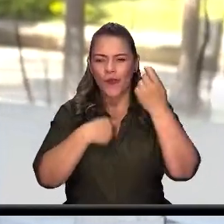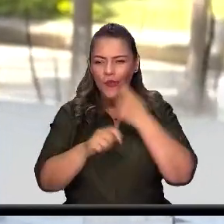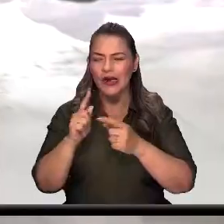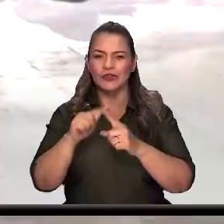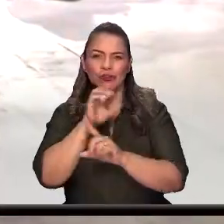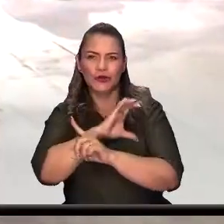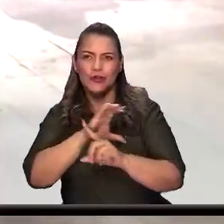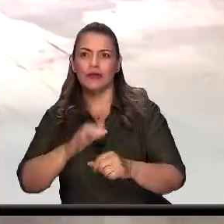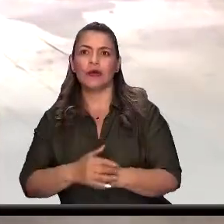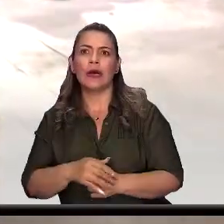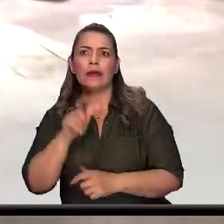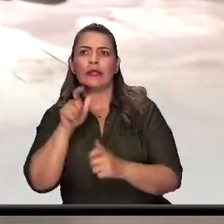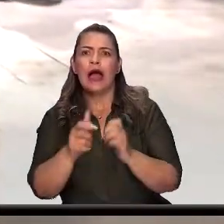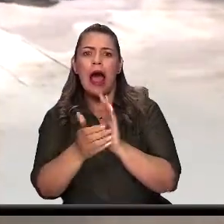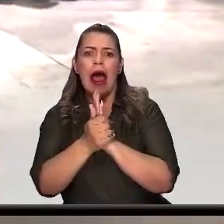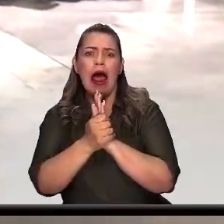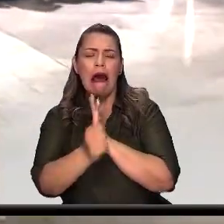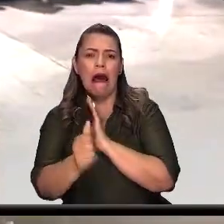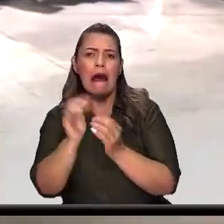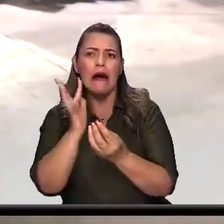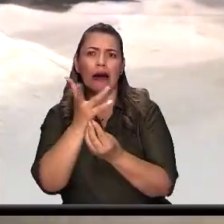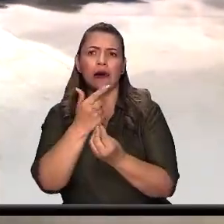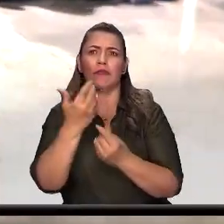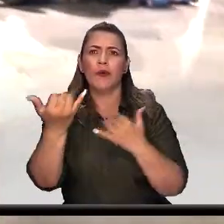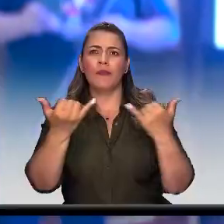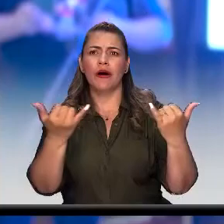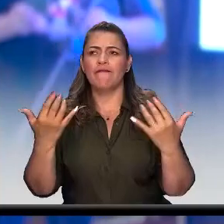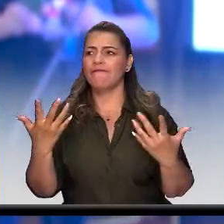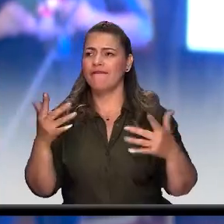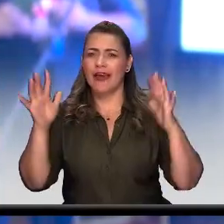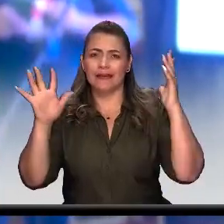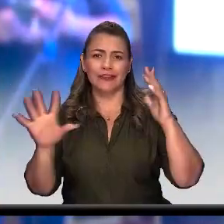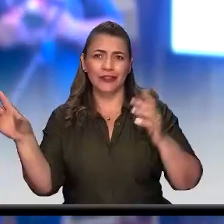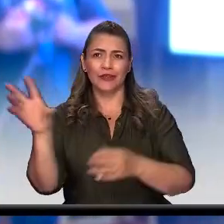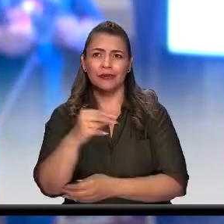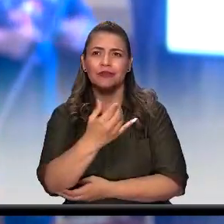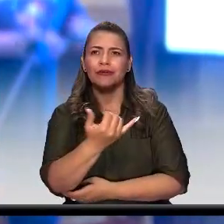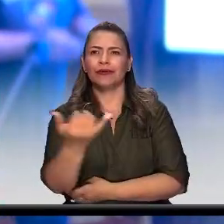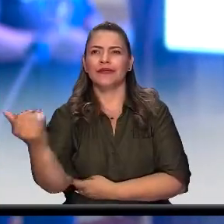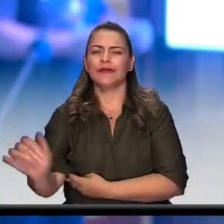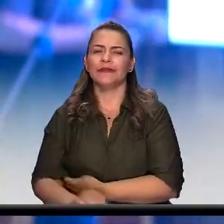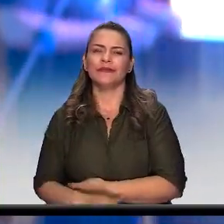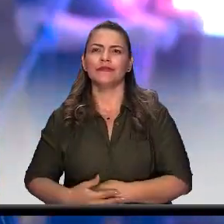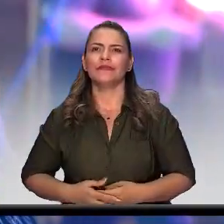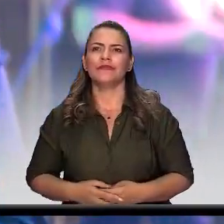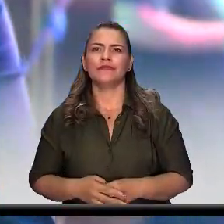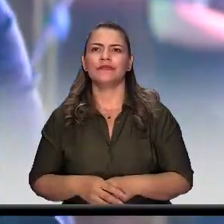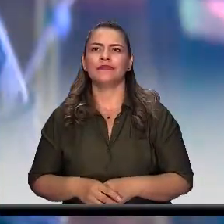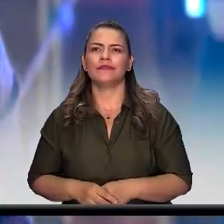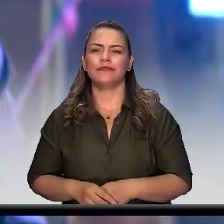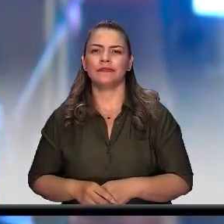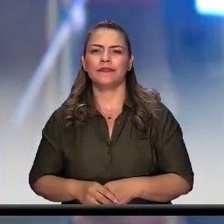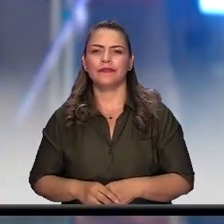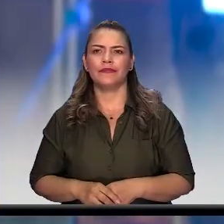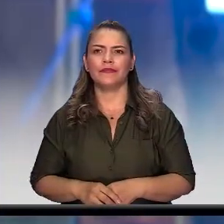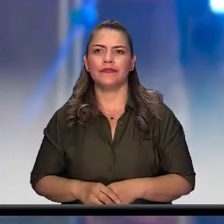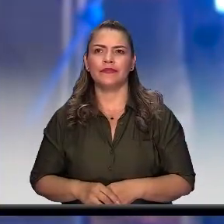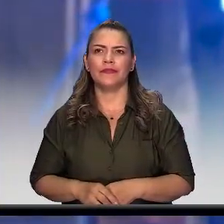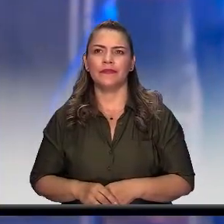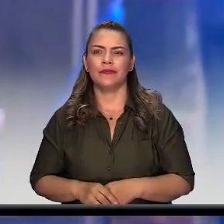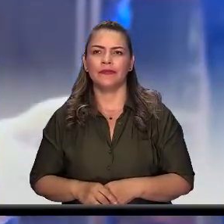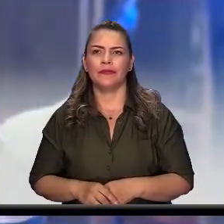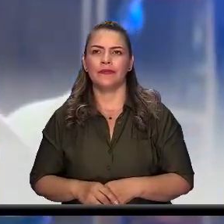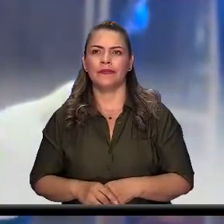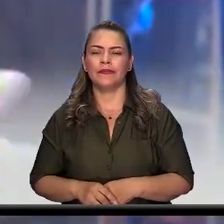capacidades en los escenarios en las fiestas de todos. Y todo mi amor desolado se